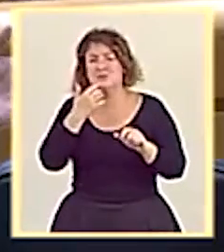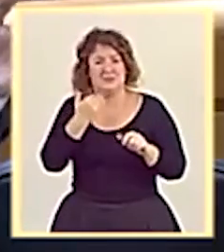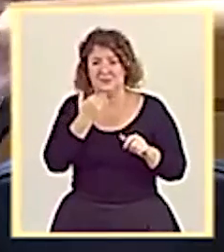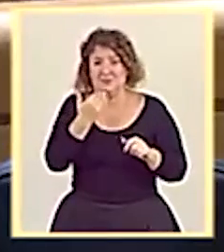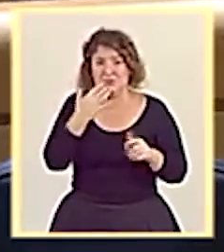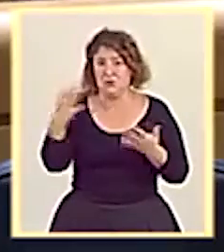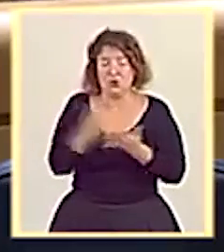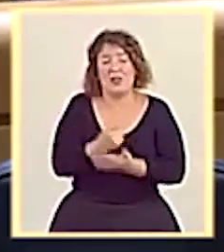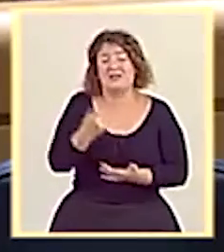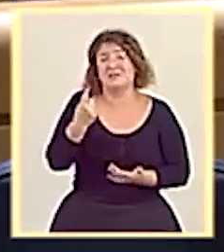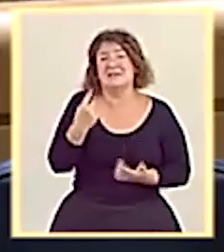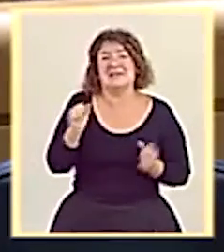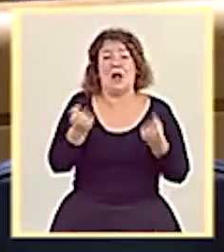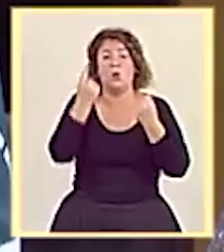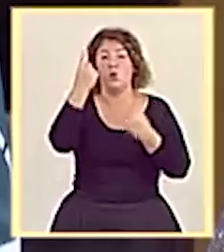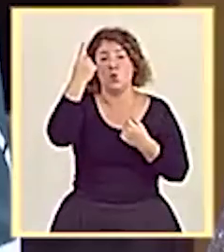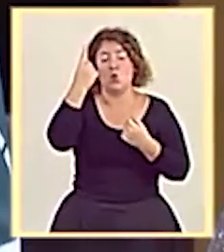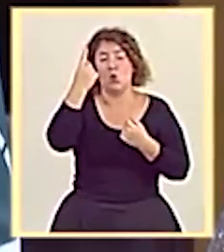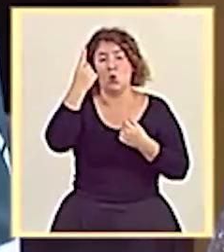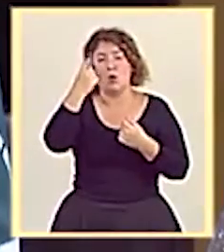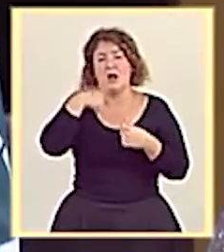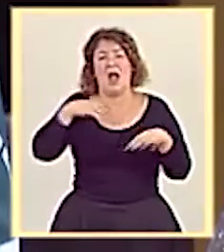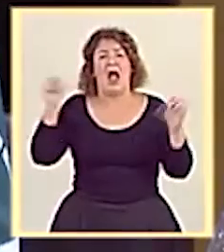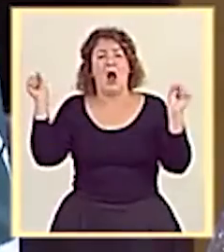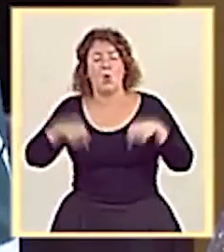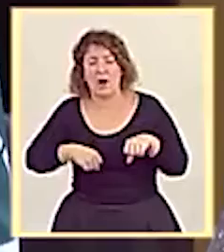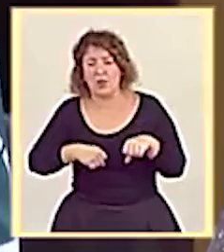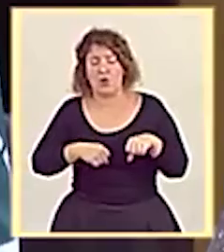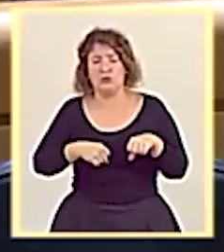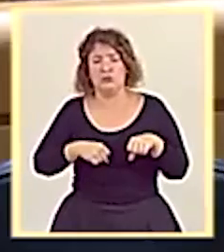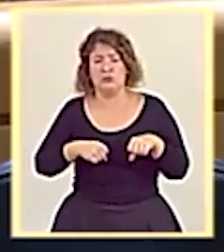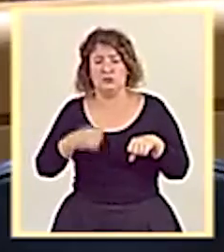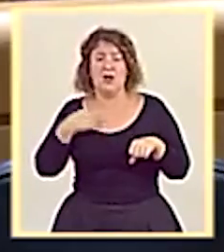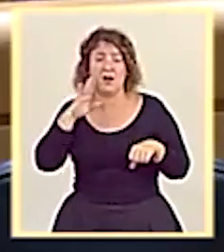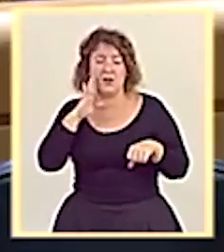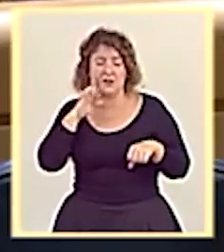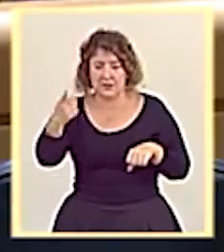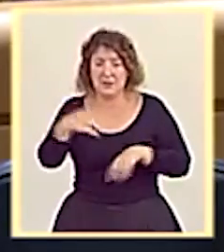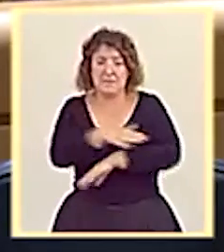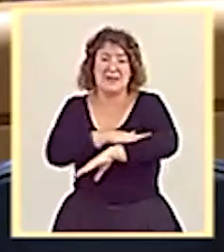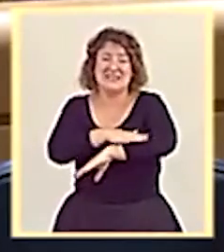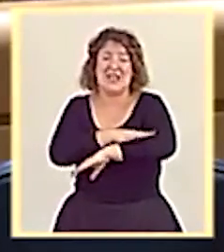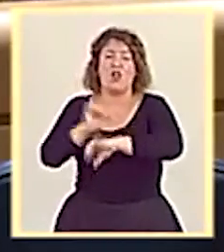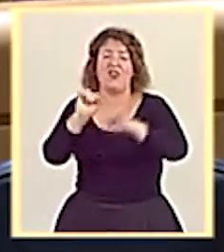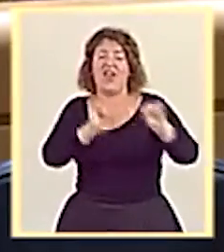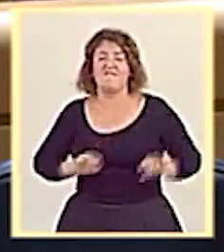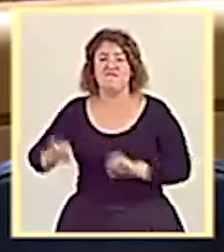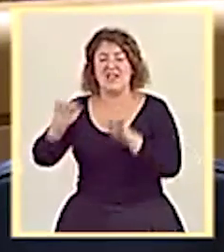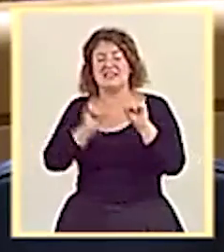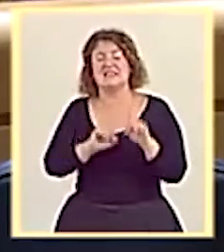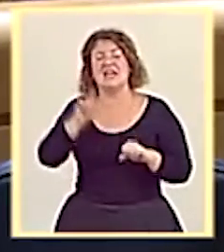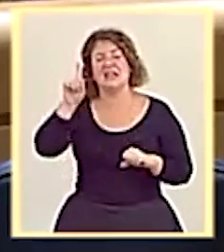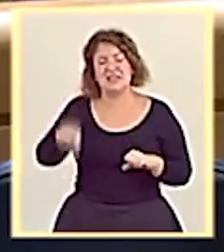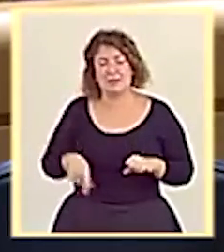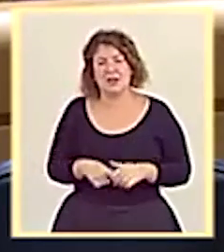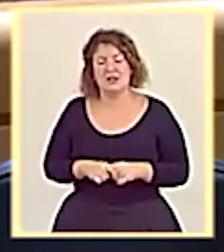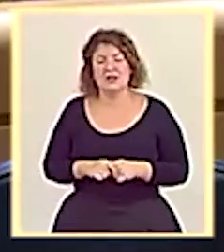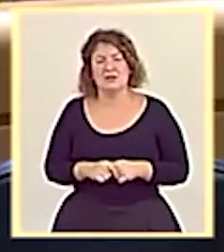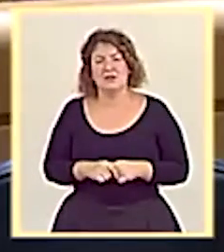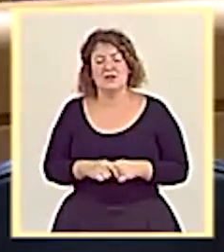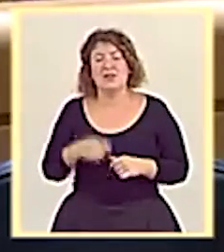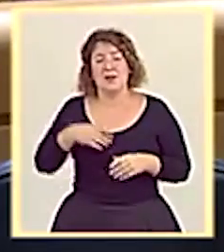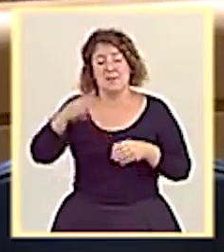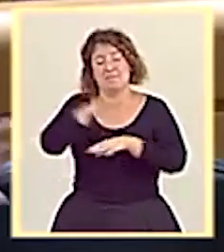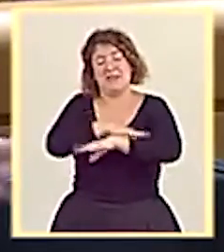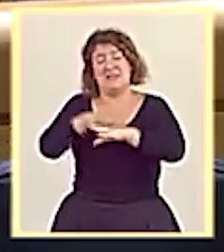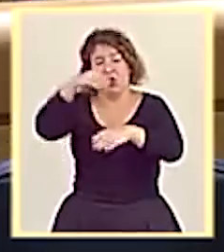todas, de hecho, excepto una, se acogieron a este acuerdo marco. También, como usted muy bien dice, el Ministerio de Defensa y el Ministerio del